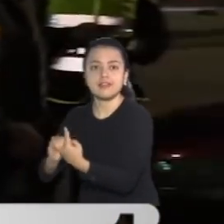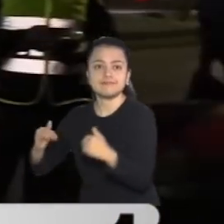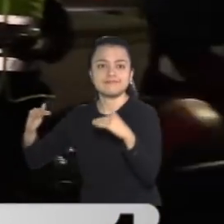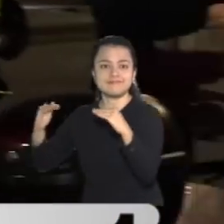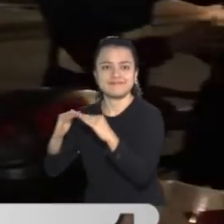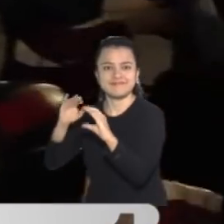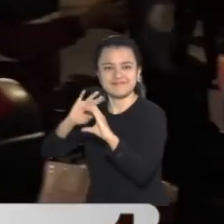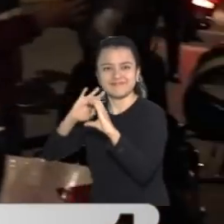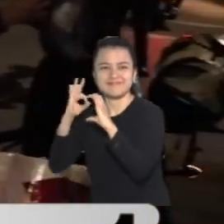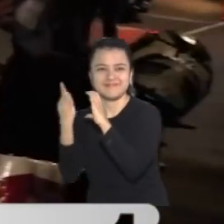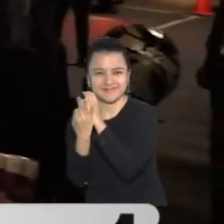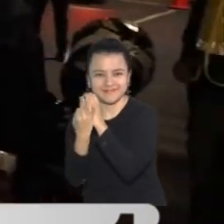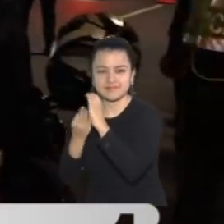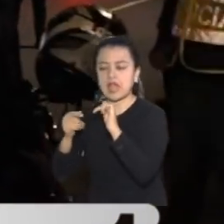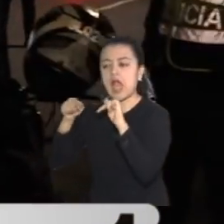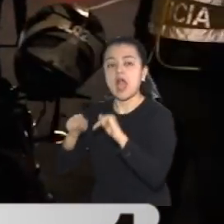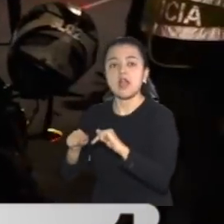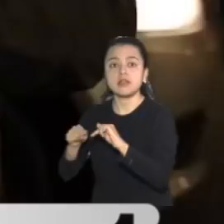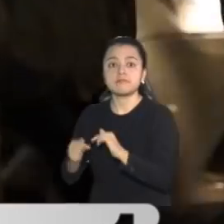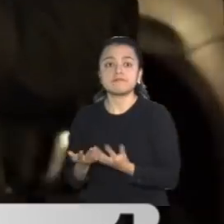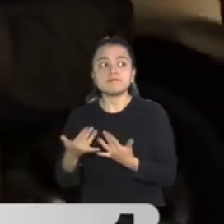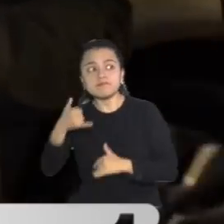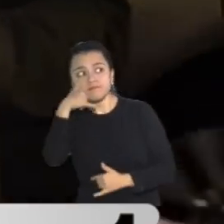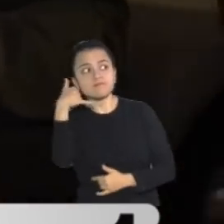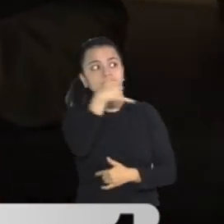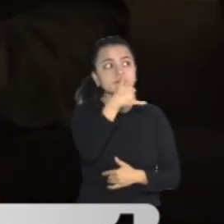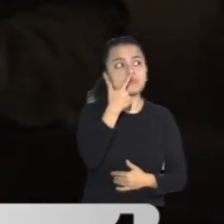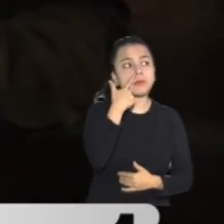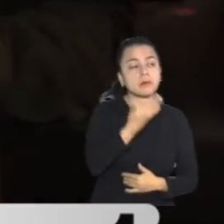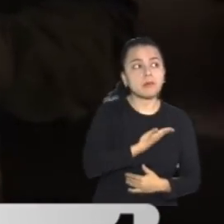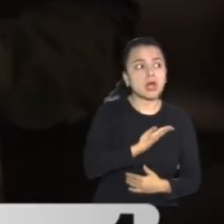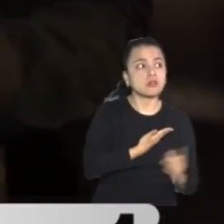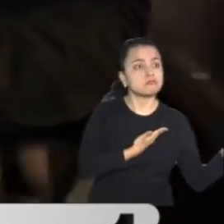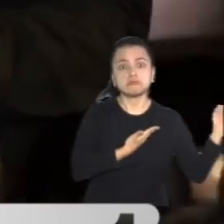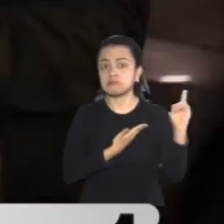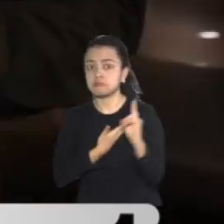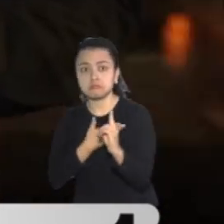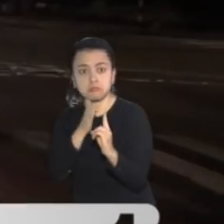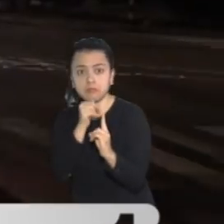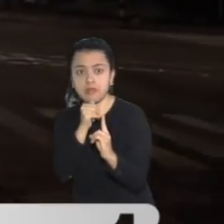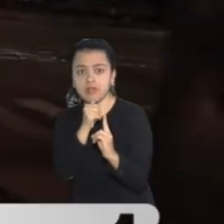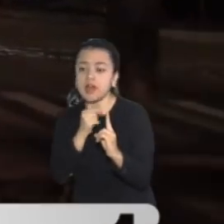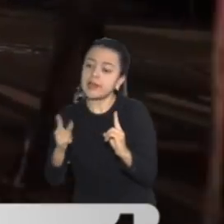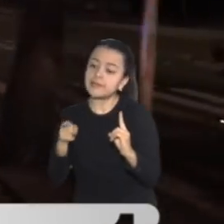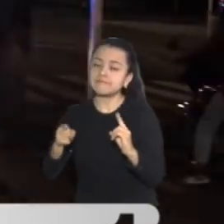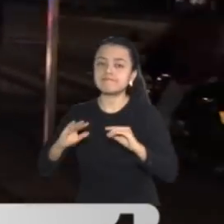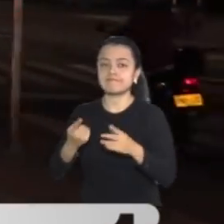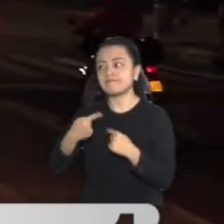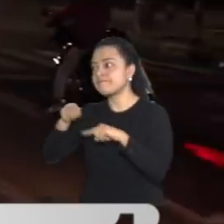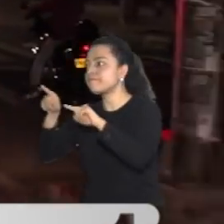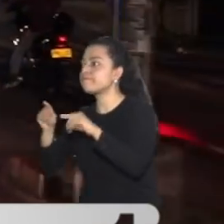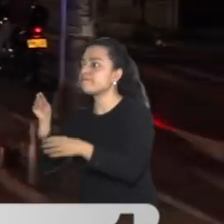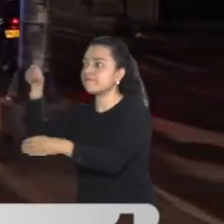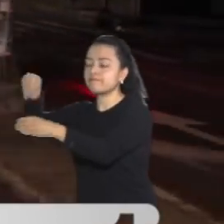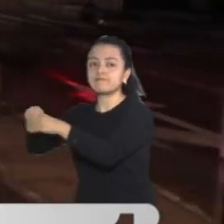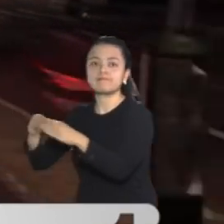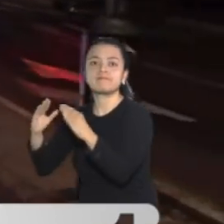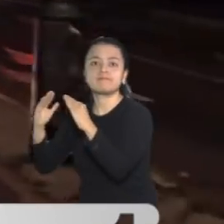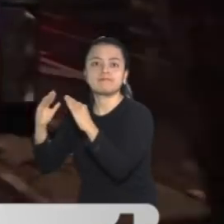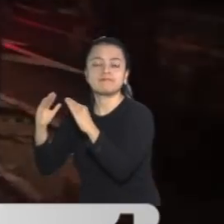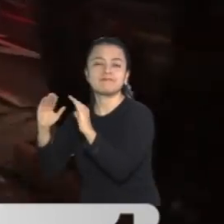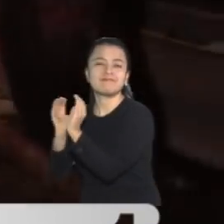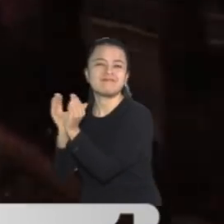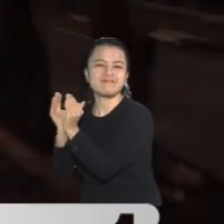responsabilidad del menor y si el acudiente no va, pues inmediatamente se notifica al ICBF para el restablecimiento de sus derechos. Doctora, hoy a 20 de